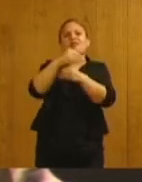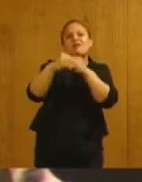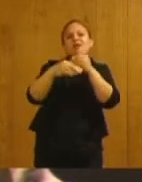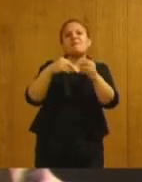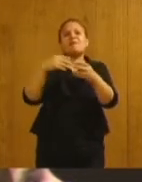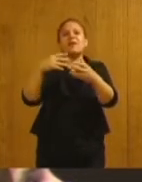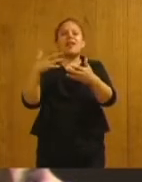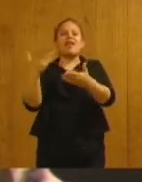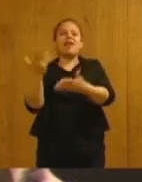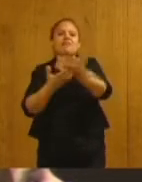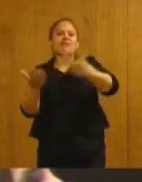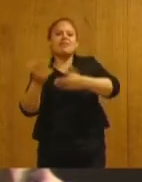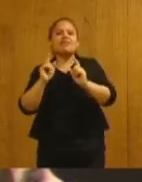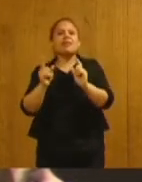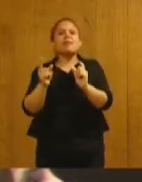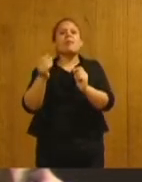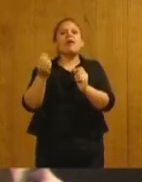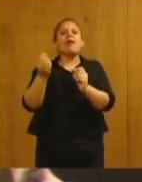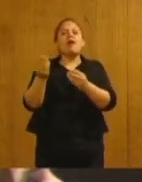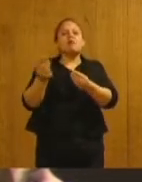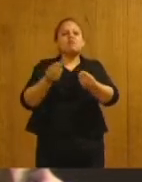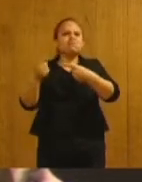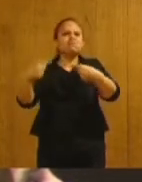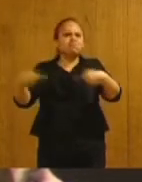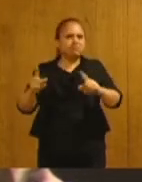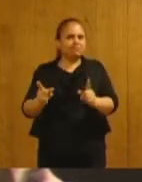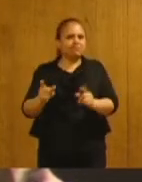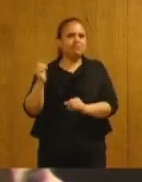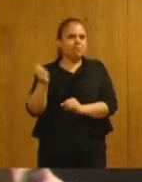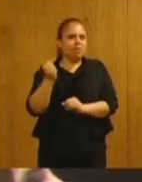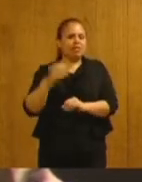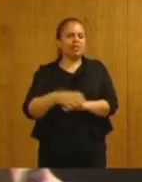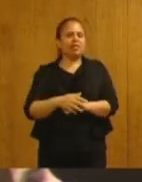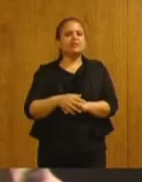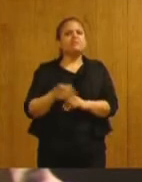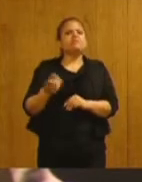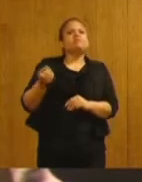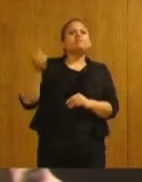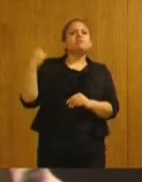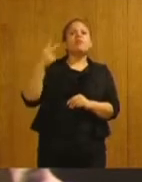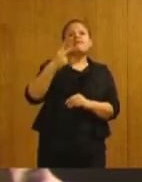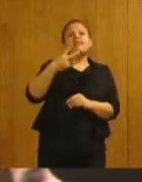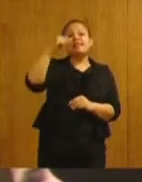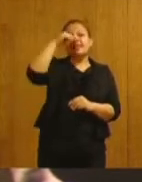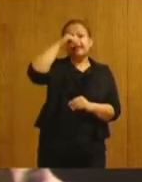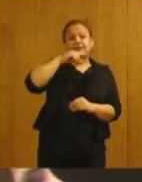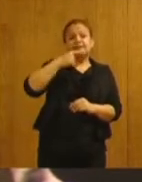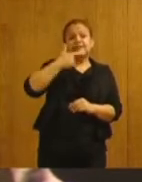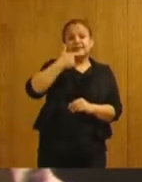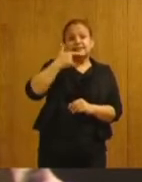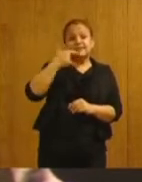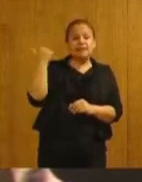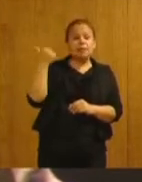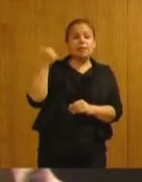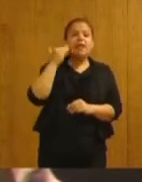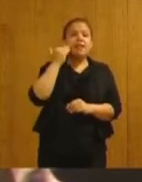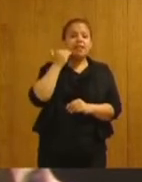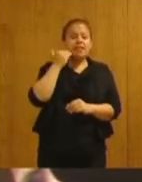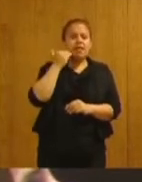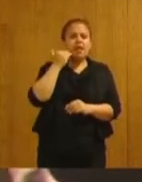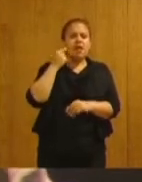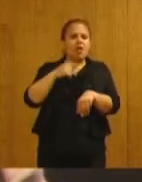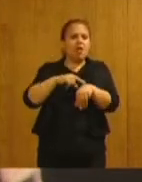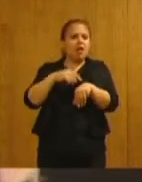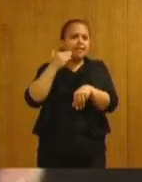y de los amigos. Esto, señor Presidente, ocurrió el pasado 27 de septiembre en horas de la tarde,